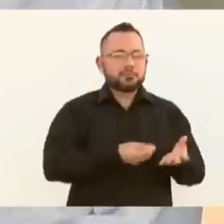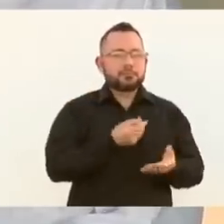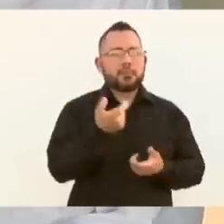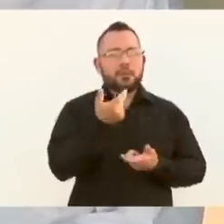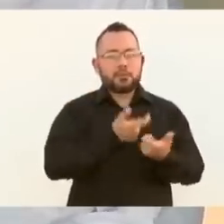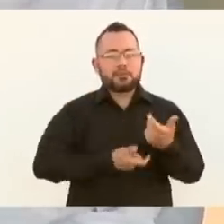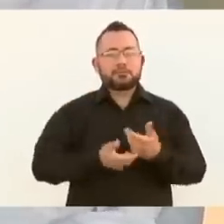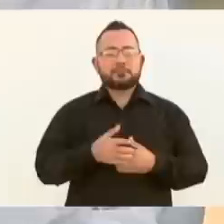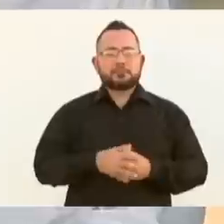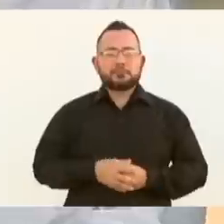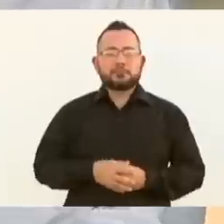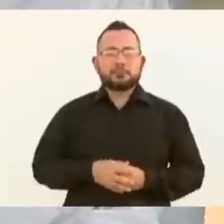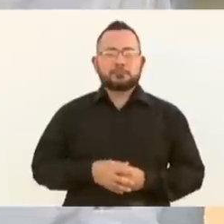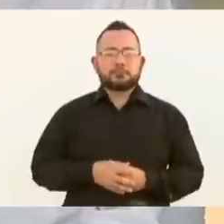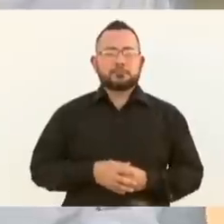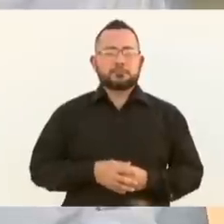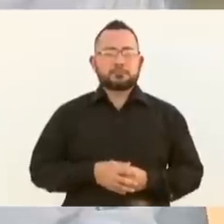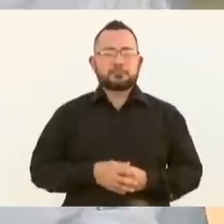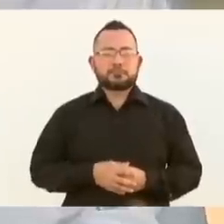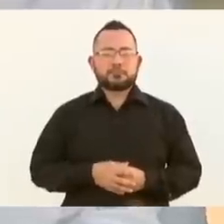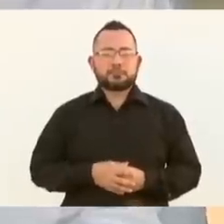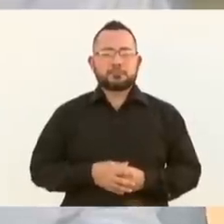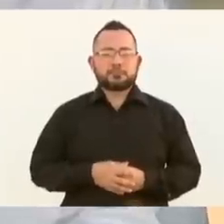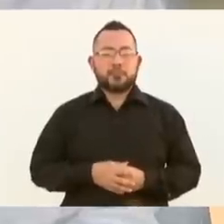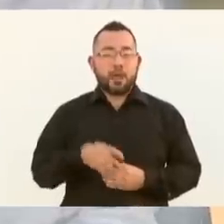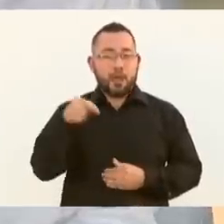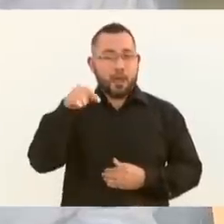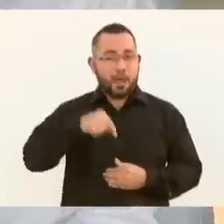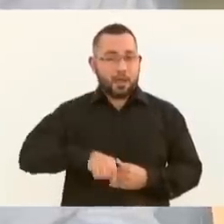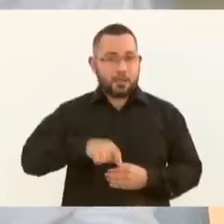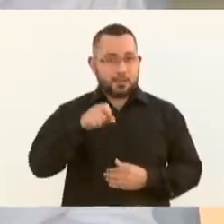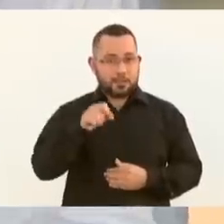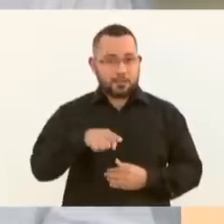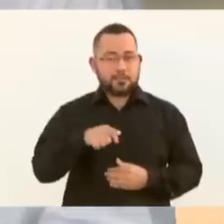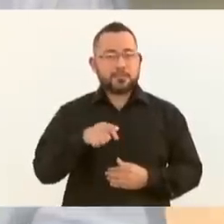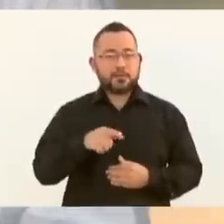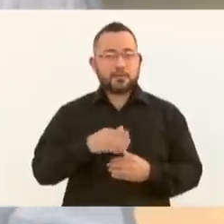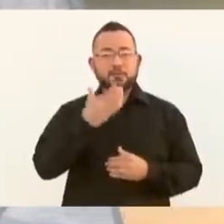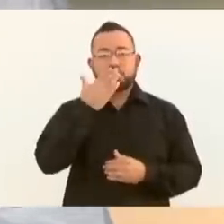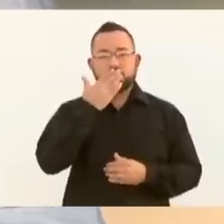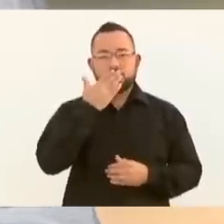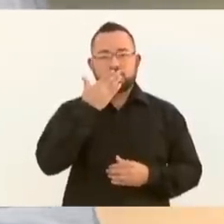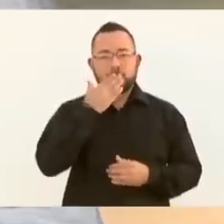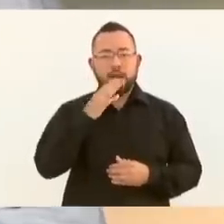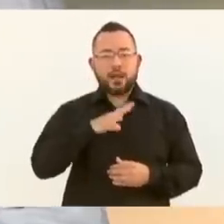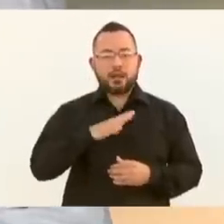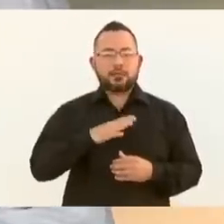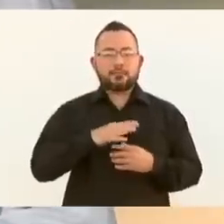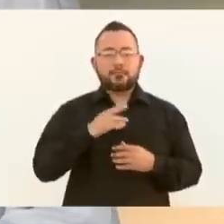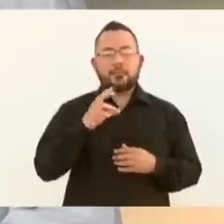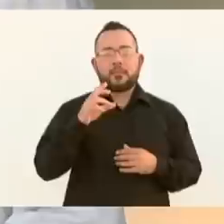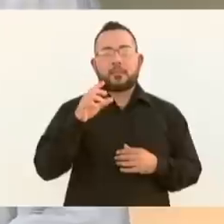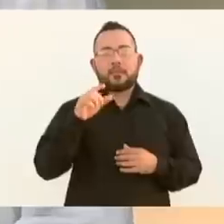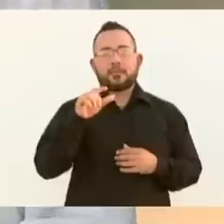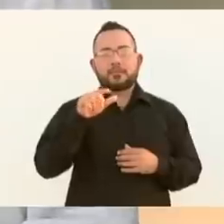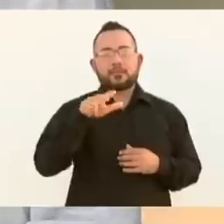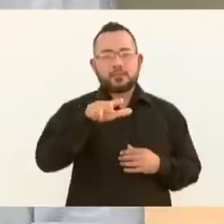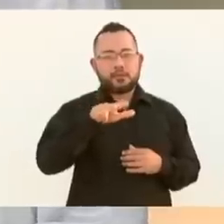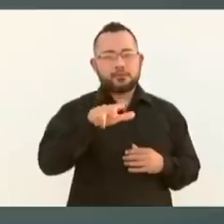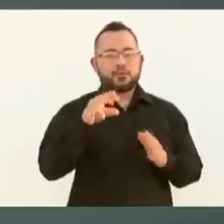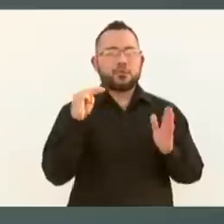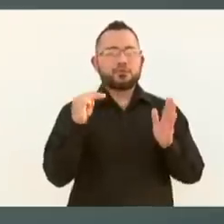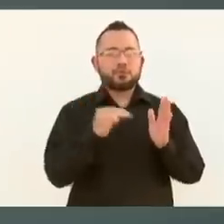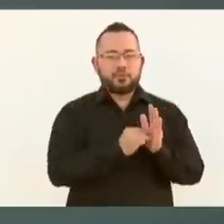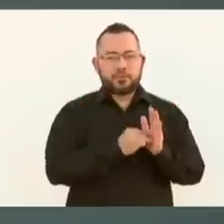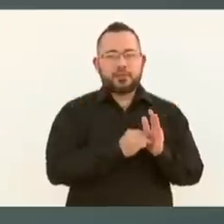bimestre. Aquí también en Sonora 18 mil 56